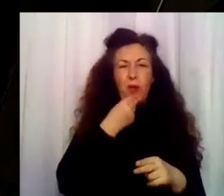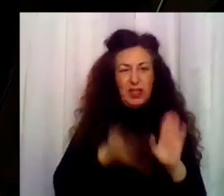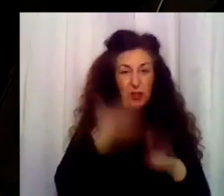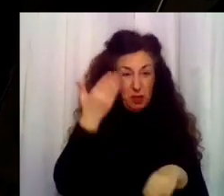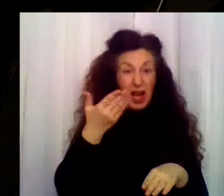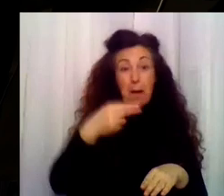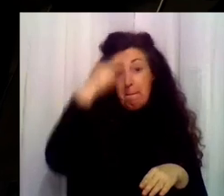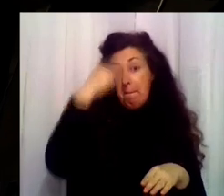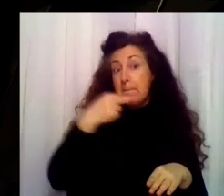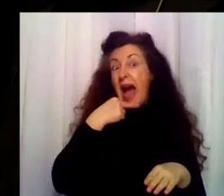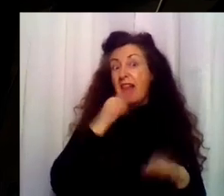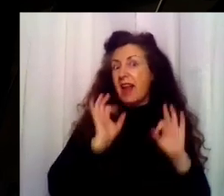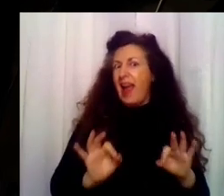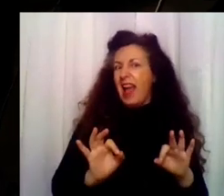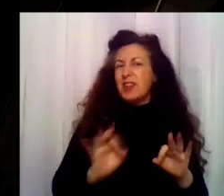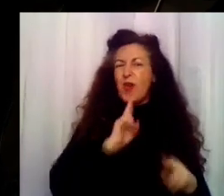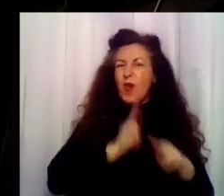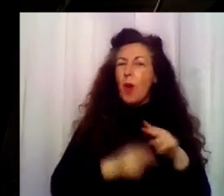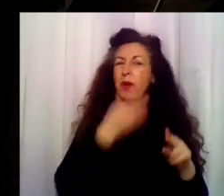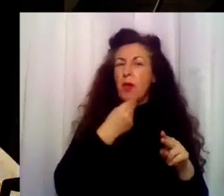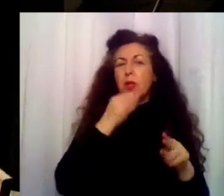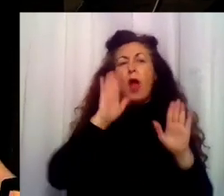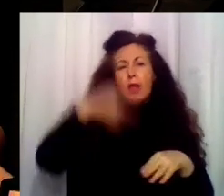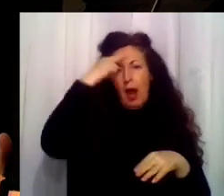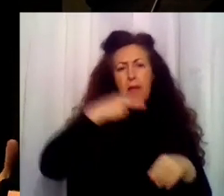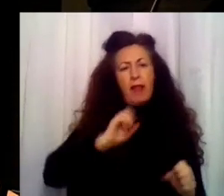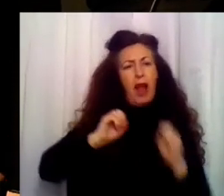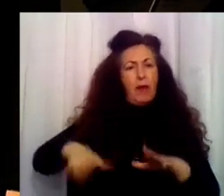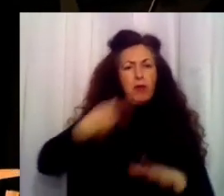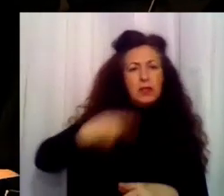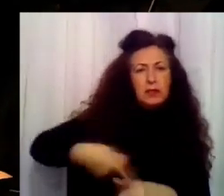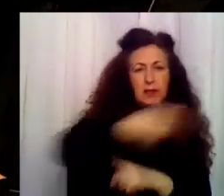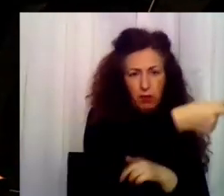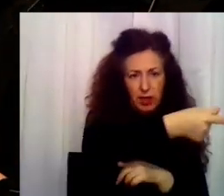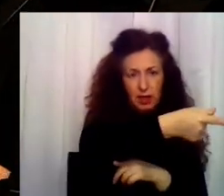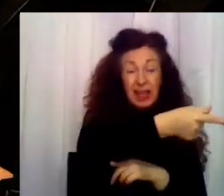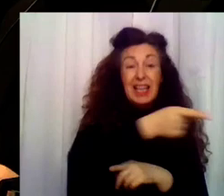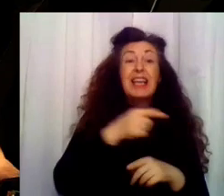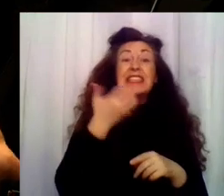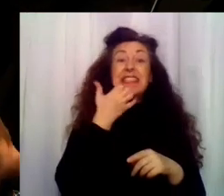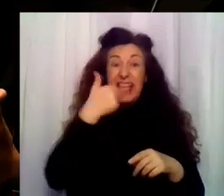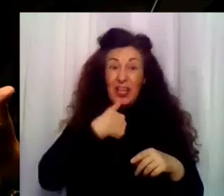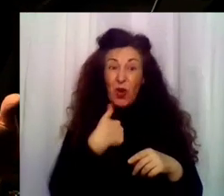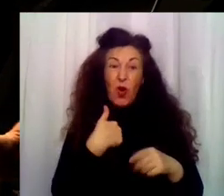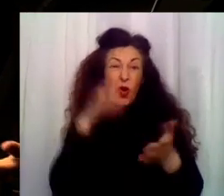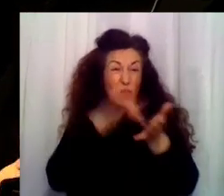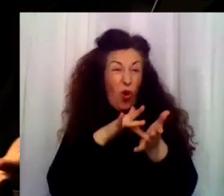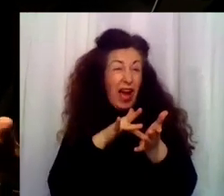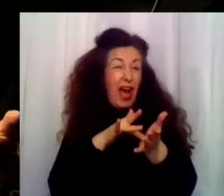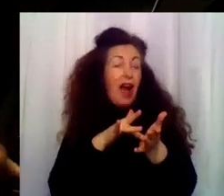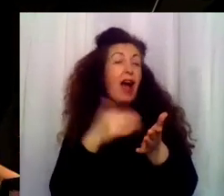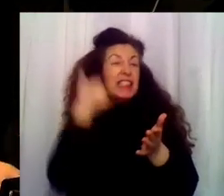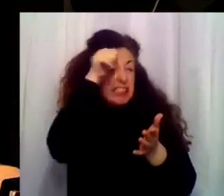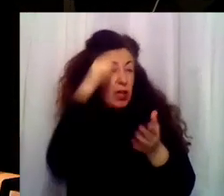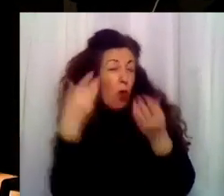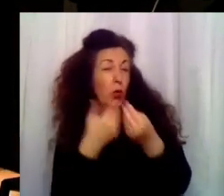muy cabrón se marchó. Y solo aparece cuando piensa que ando con otro. ¿Y habías robado muchas veces